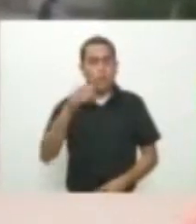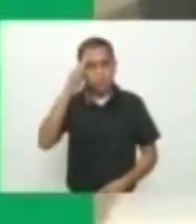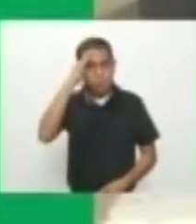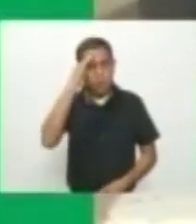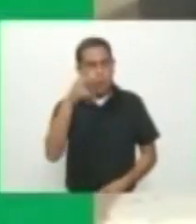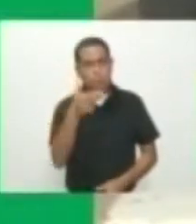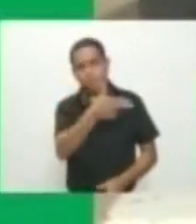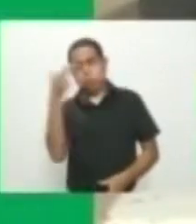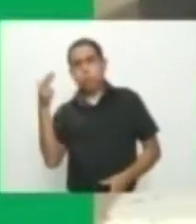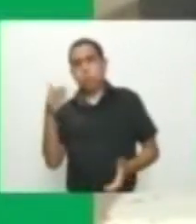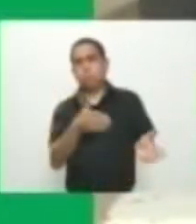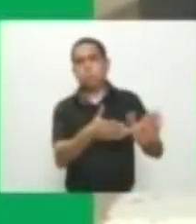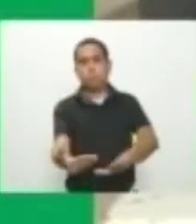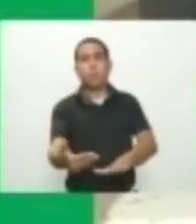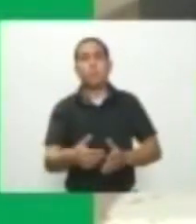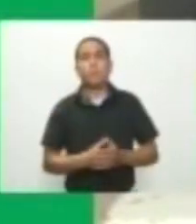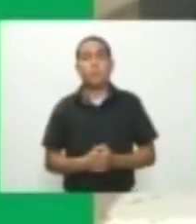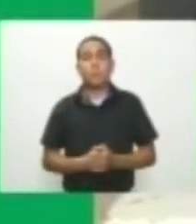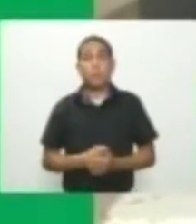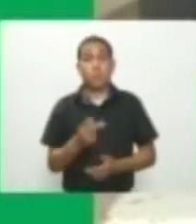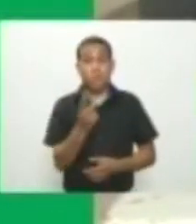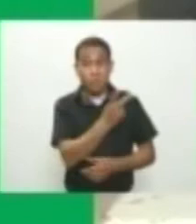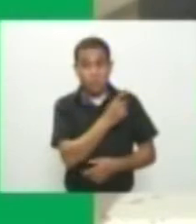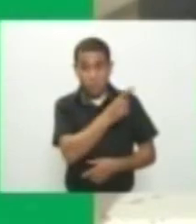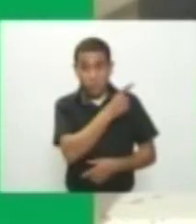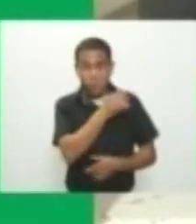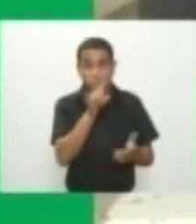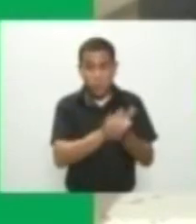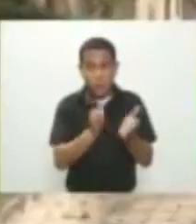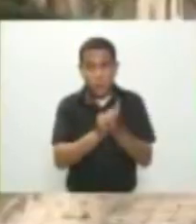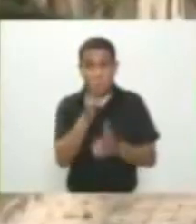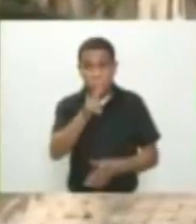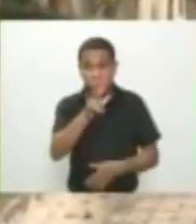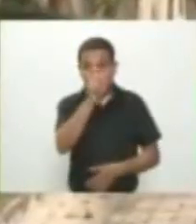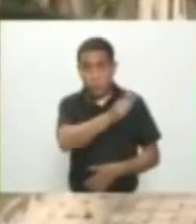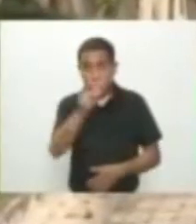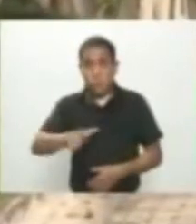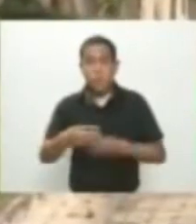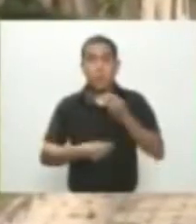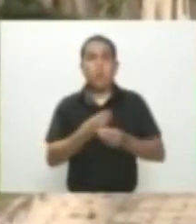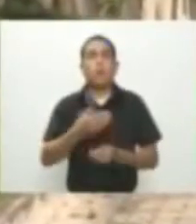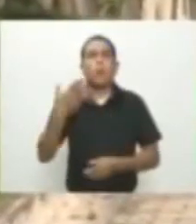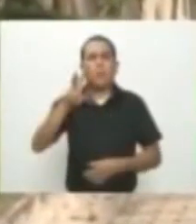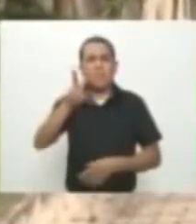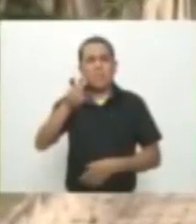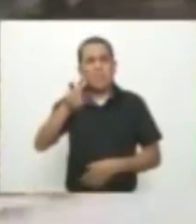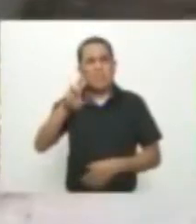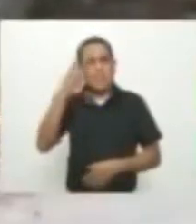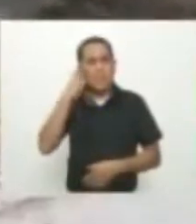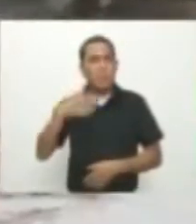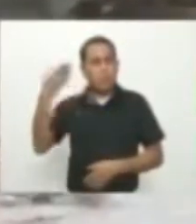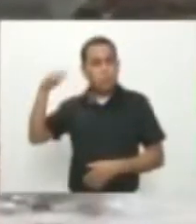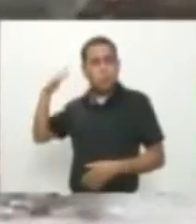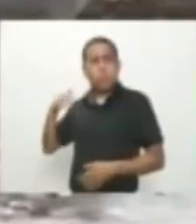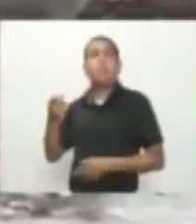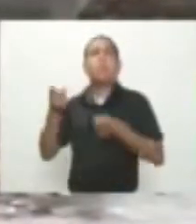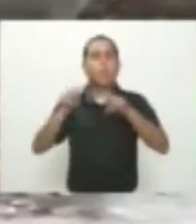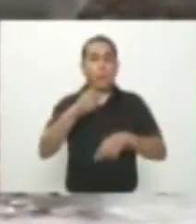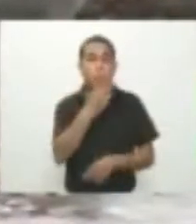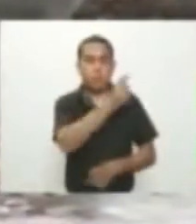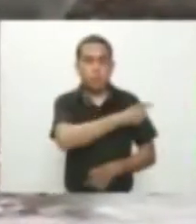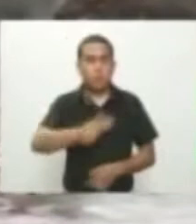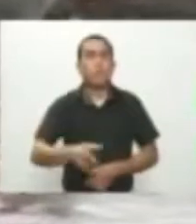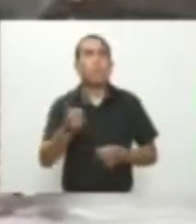a nuestro policía Según la policía, estas dos personas están implicadas en la muerte de un policía hace siete días y el atentado a otros dos